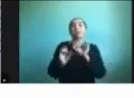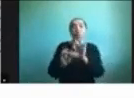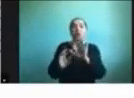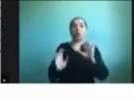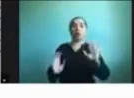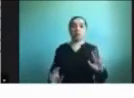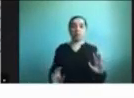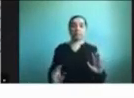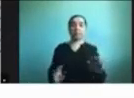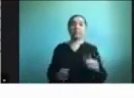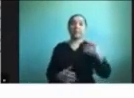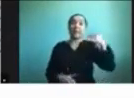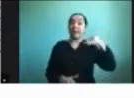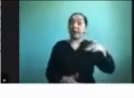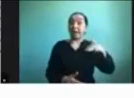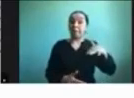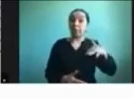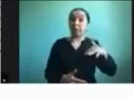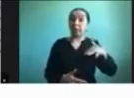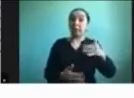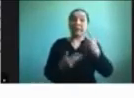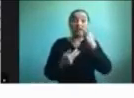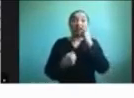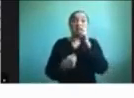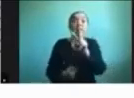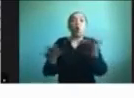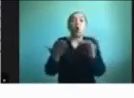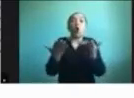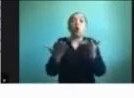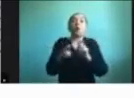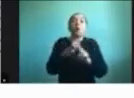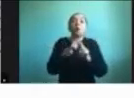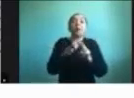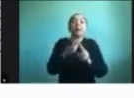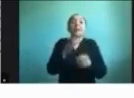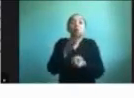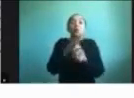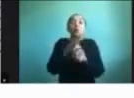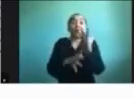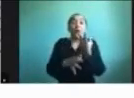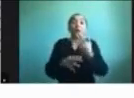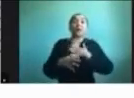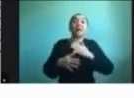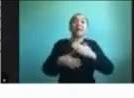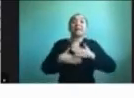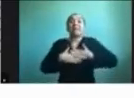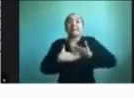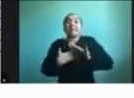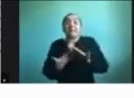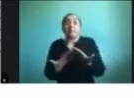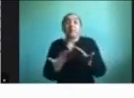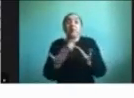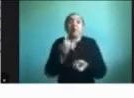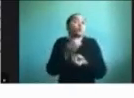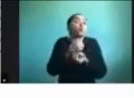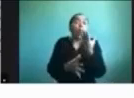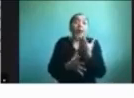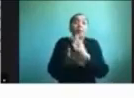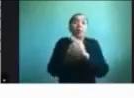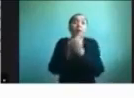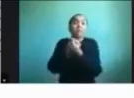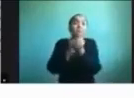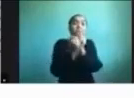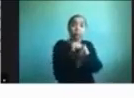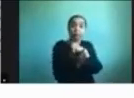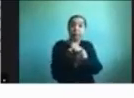importante ver cómo podemos hacer con todo esto nuevo que estamos sintiendo y con toda esta nueva adaptación que estamos viviendo.